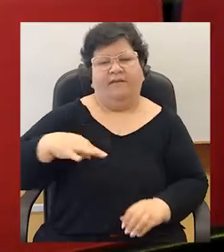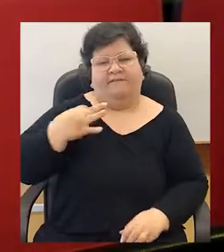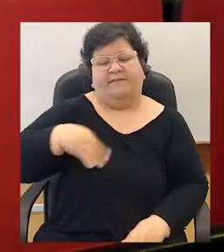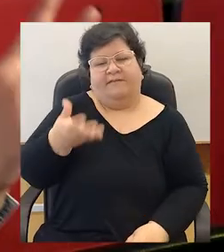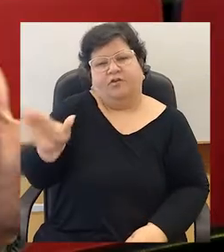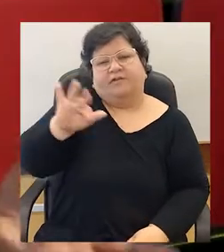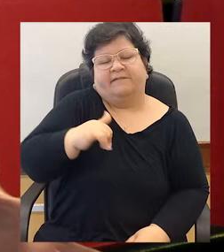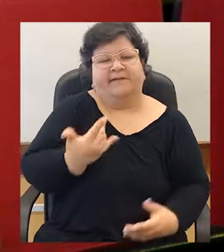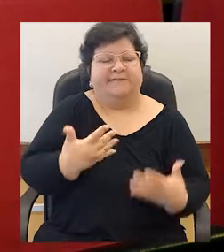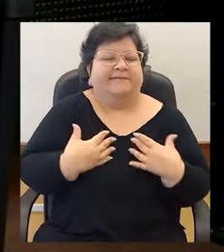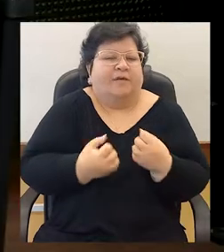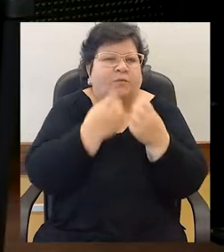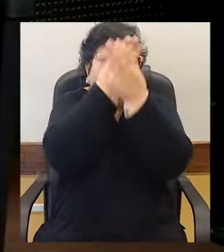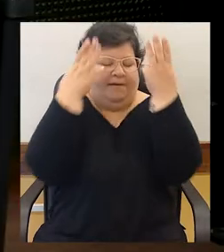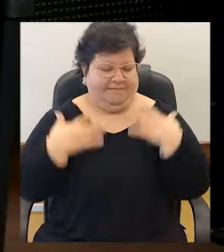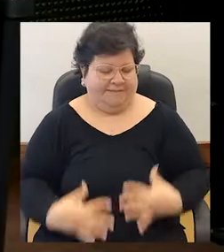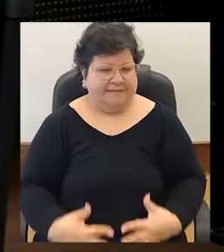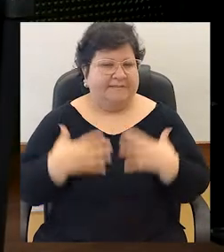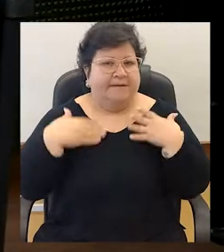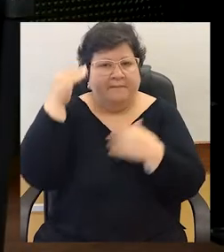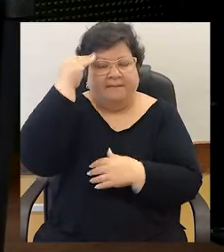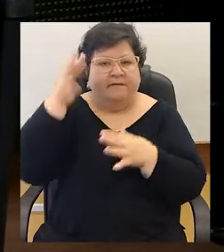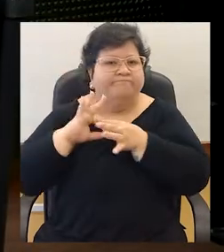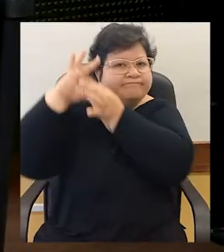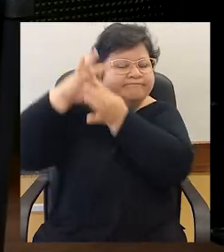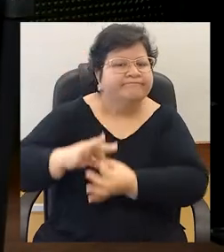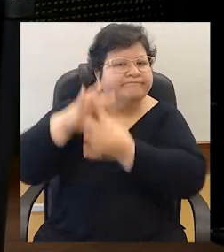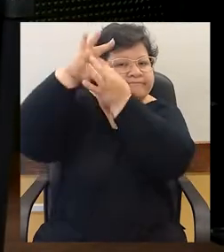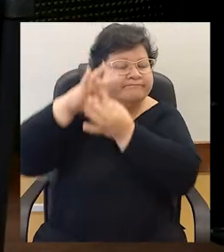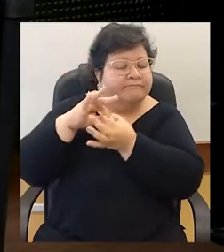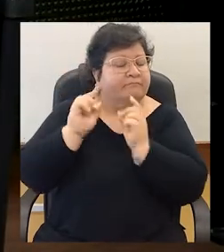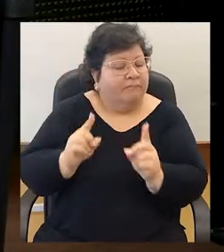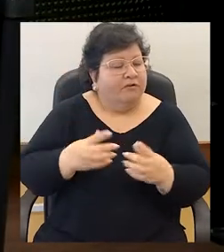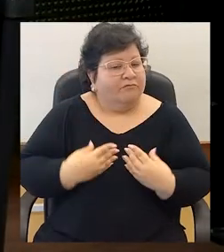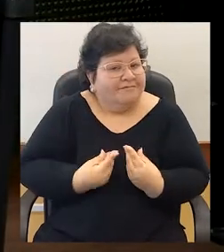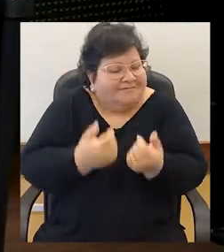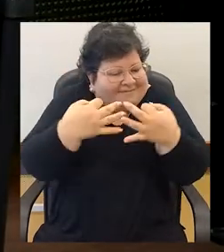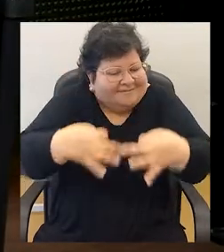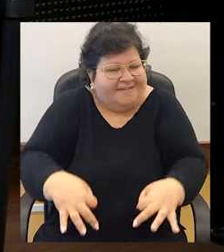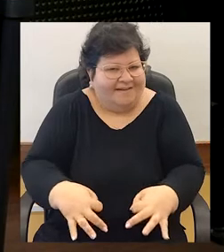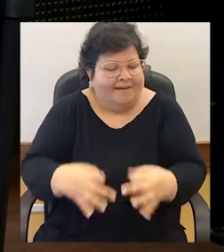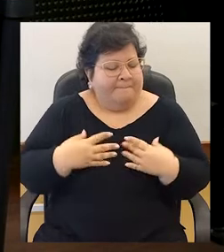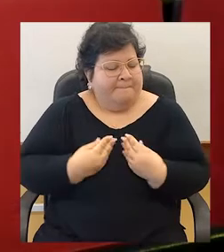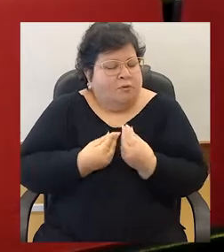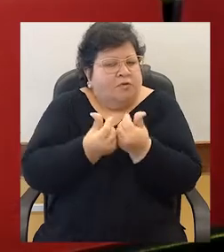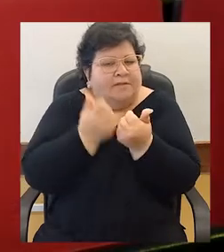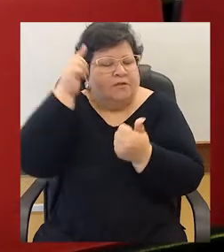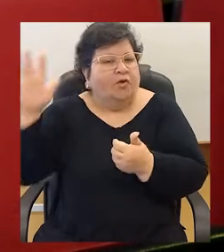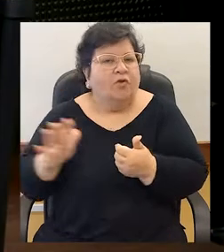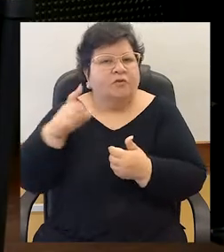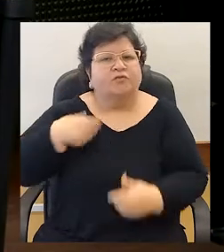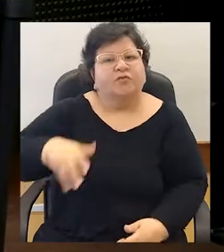que ver mucho con la salud general, física y mental, pero además tiene que ver con un bienestar emocional, psicológico y social. La